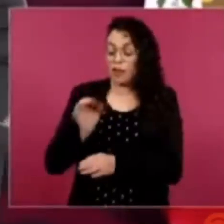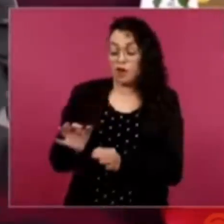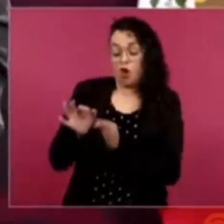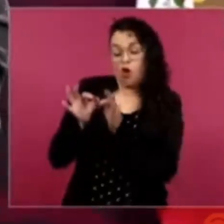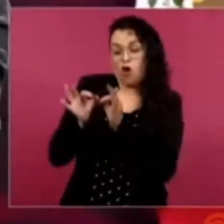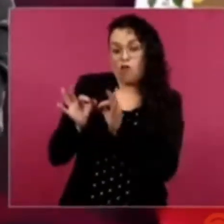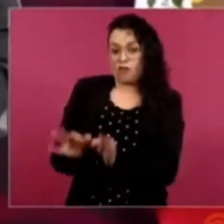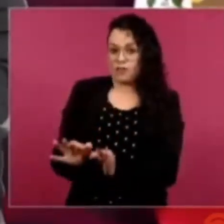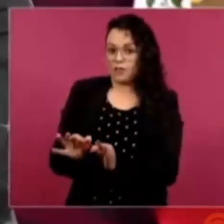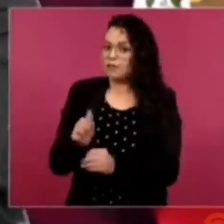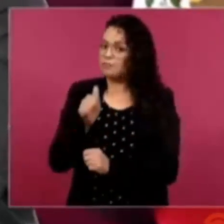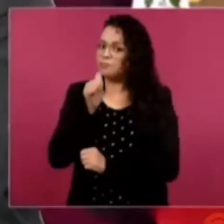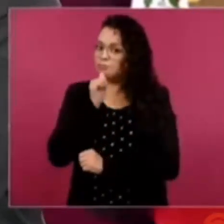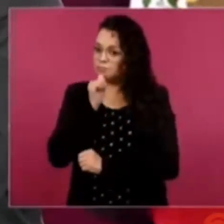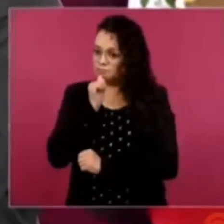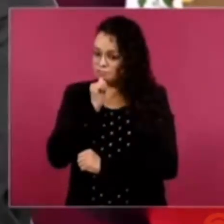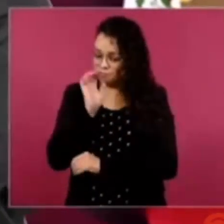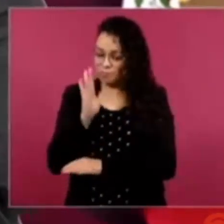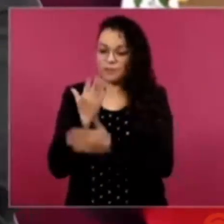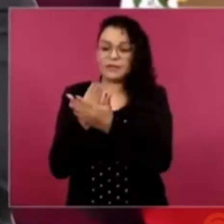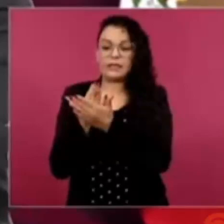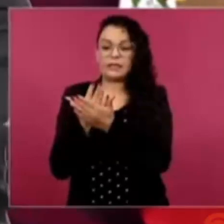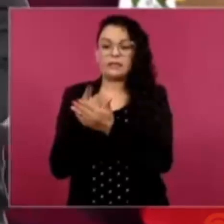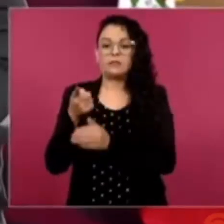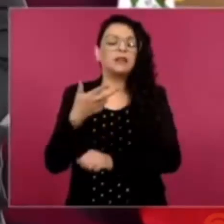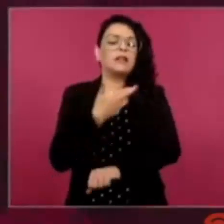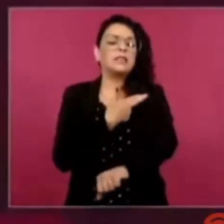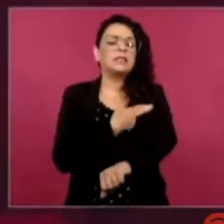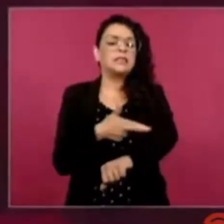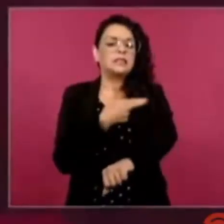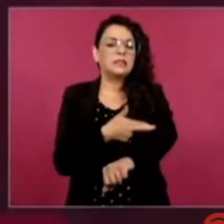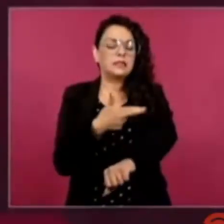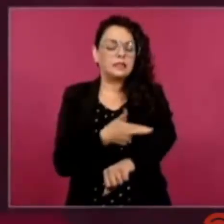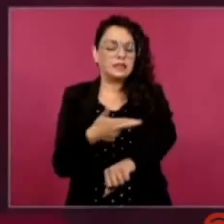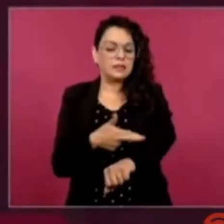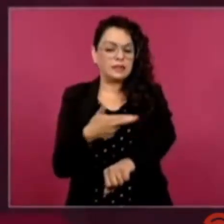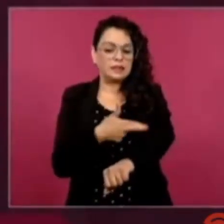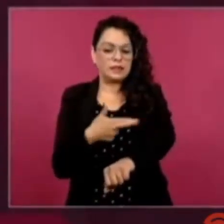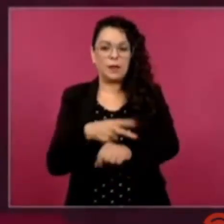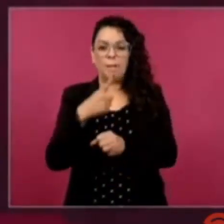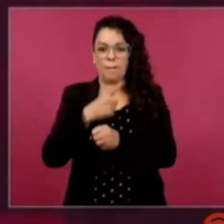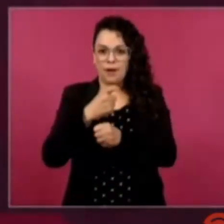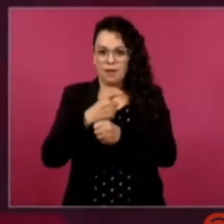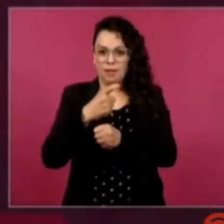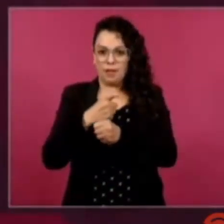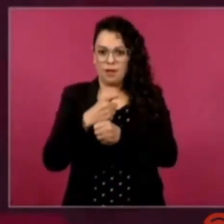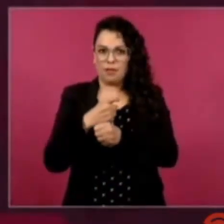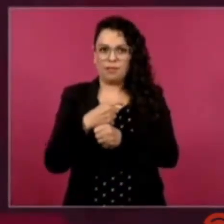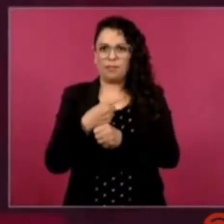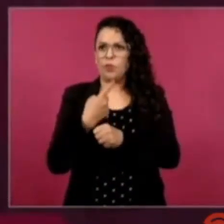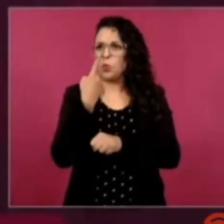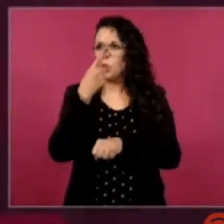hacer el trámite la semana que viene,